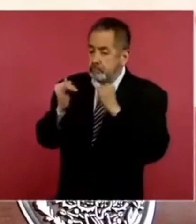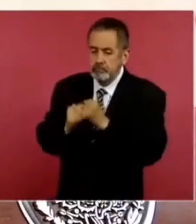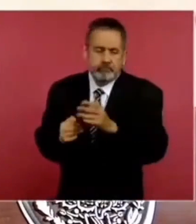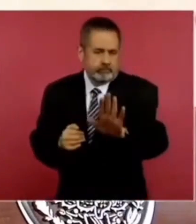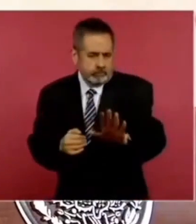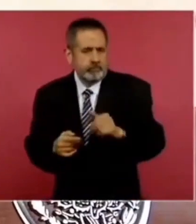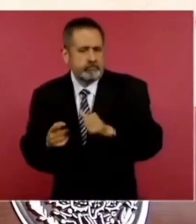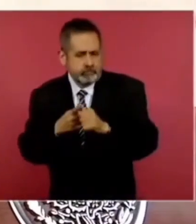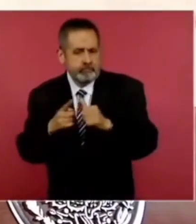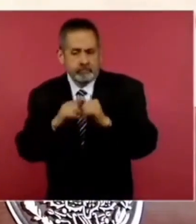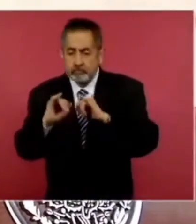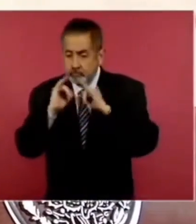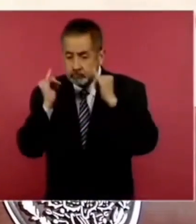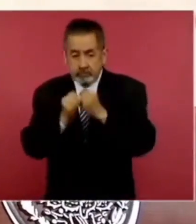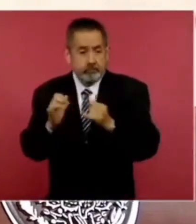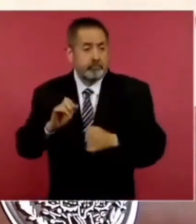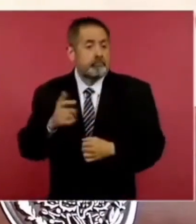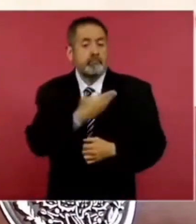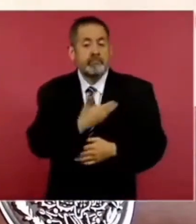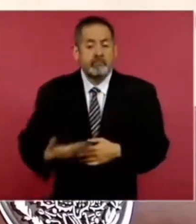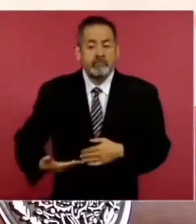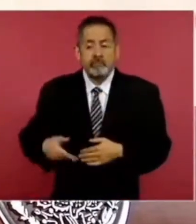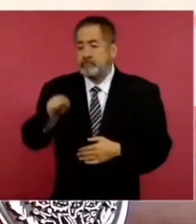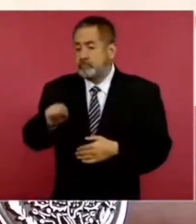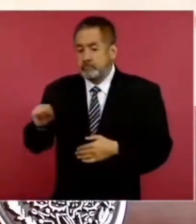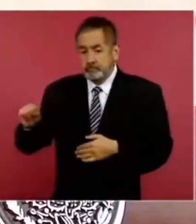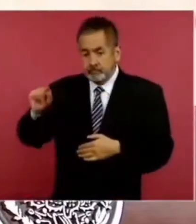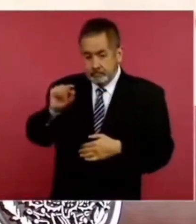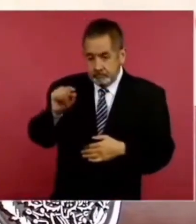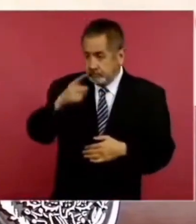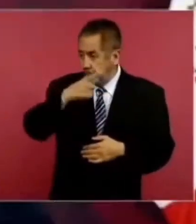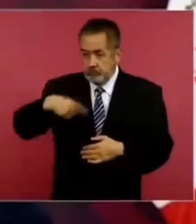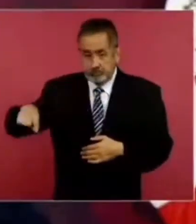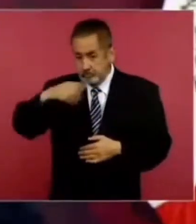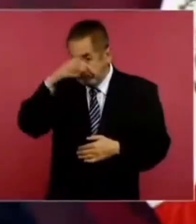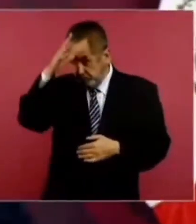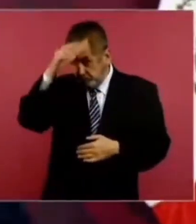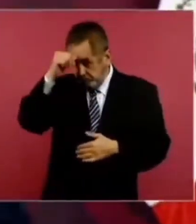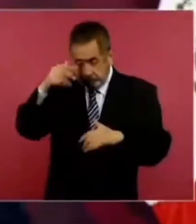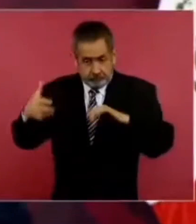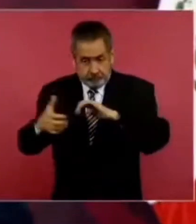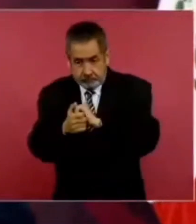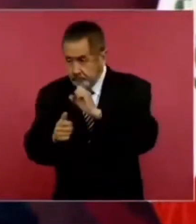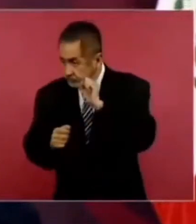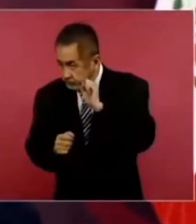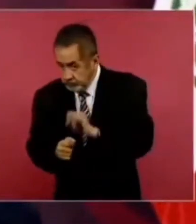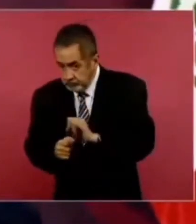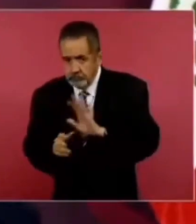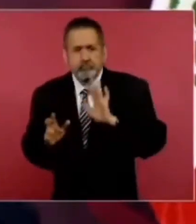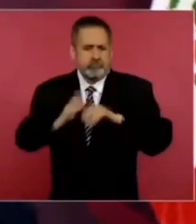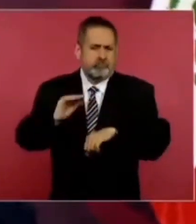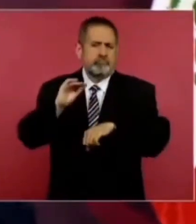Y además, queremos que sea un acuerdo de todos los países.